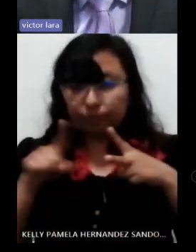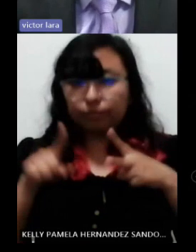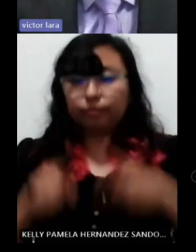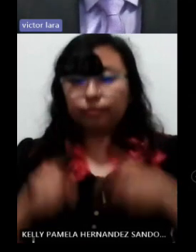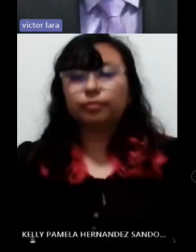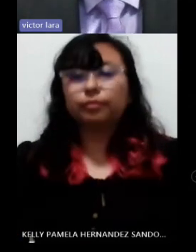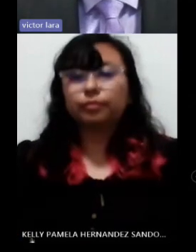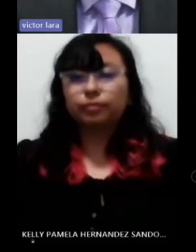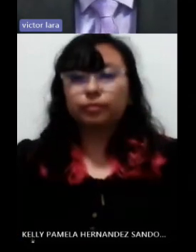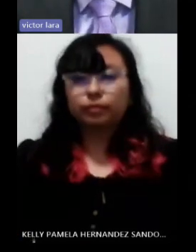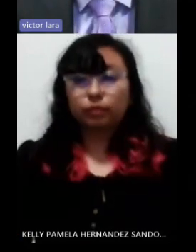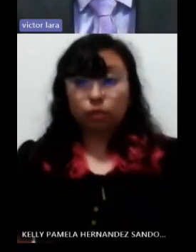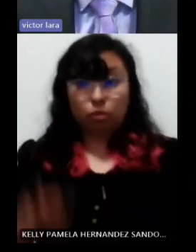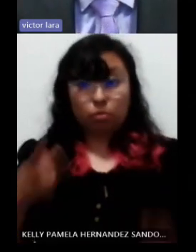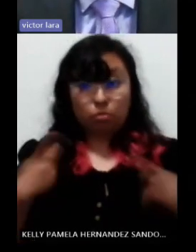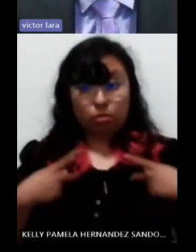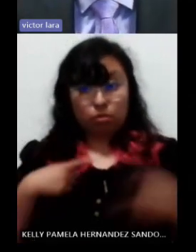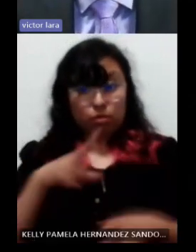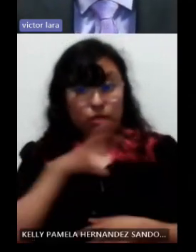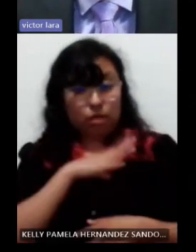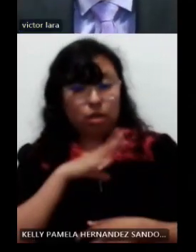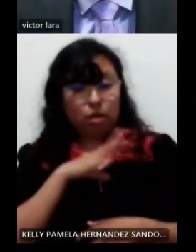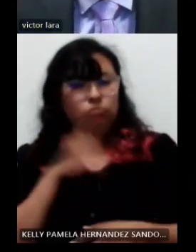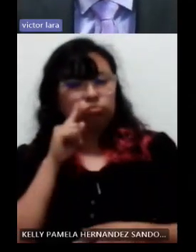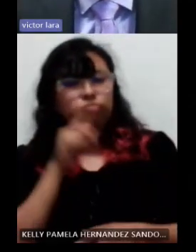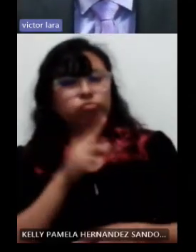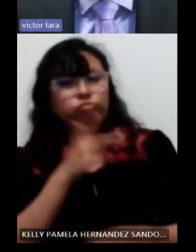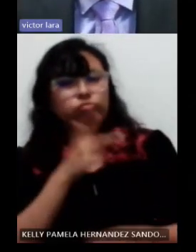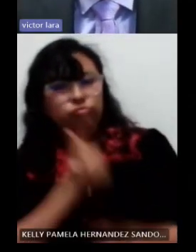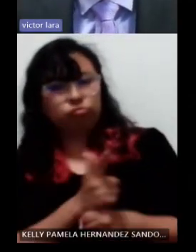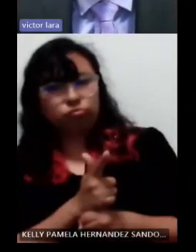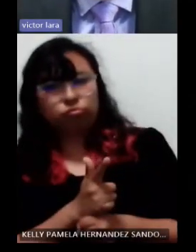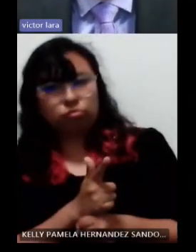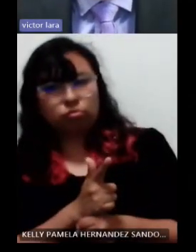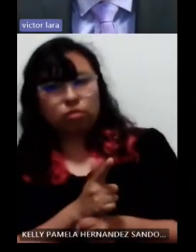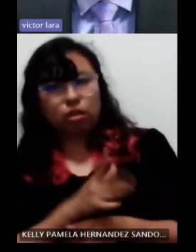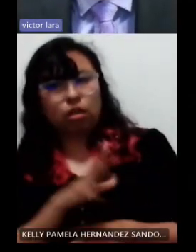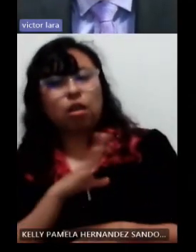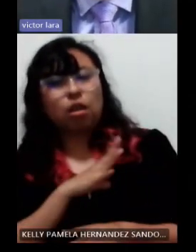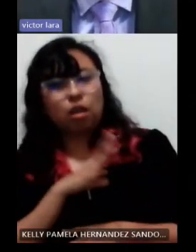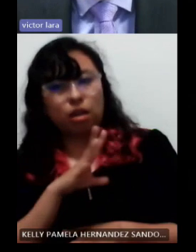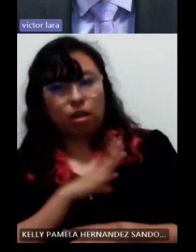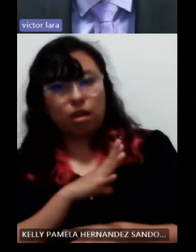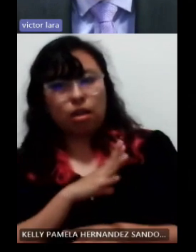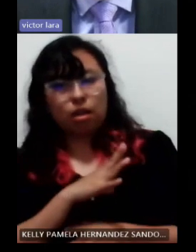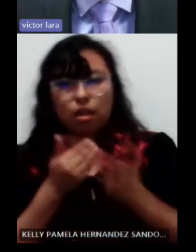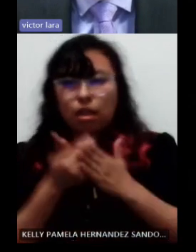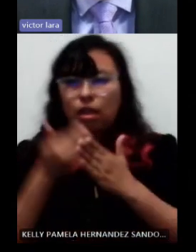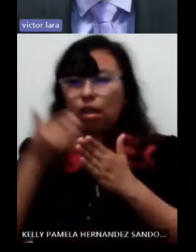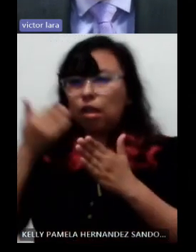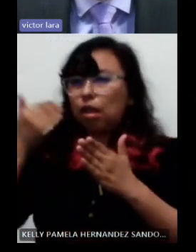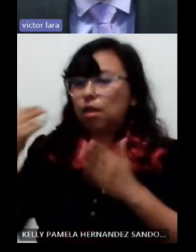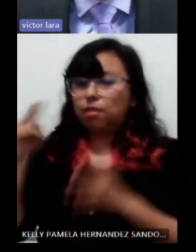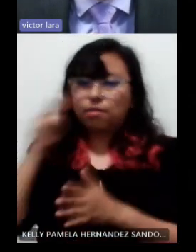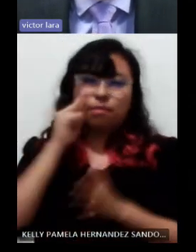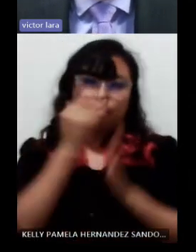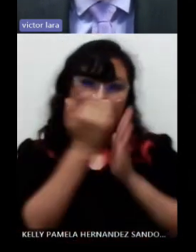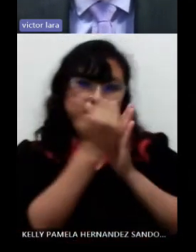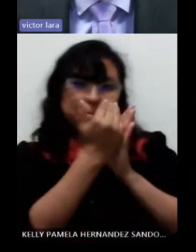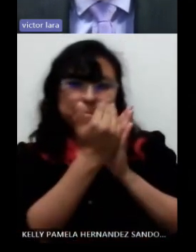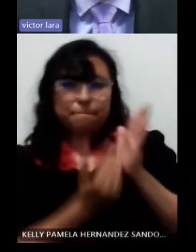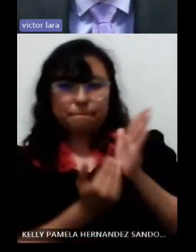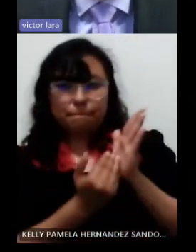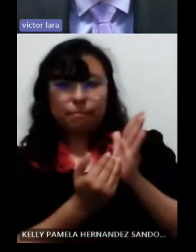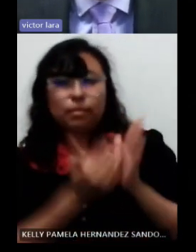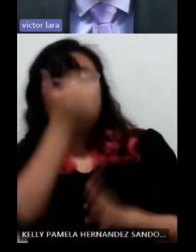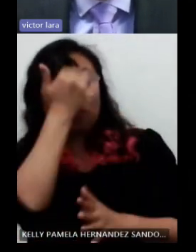Generalmente cuando una persona tiene la sospecha, en este caso, de un antecedente de baja visual, debe de acudir a una